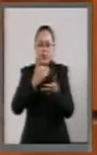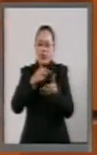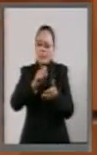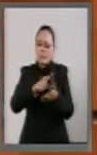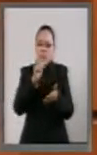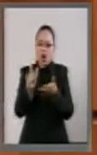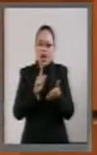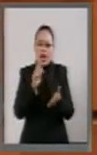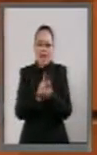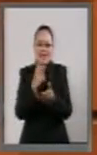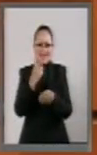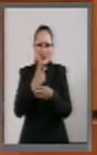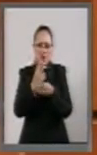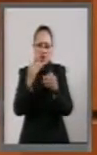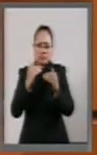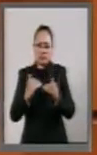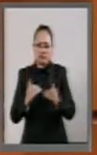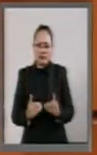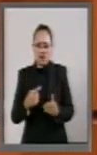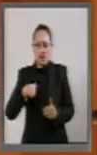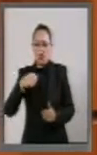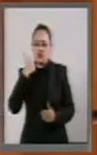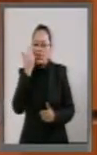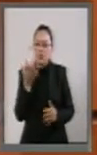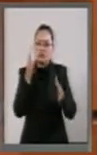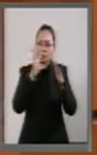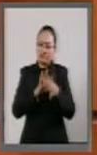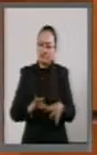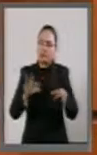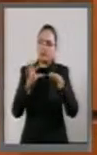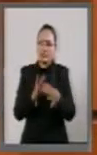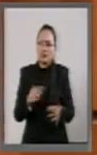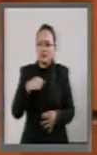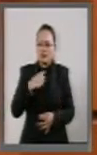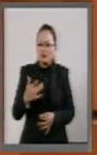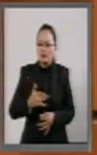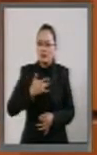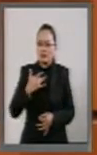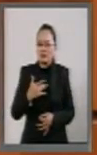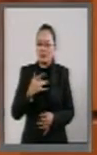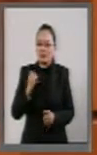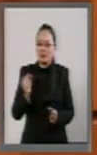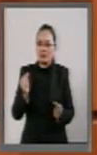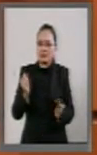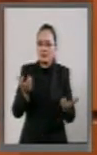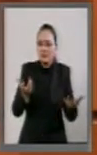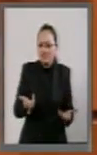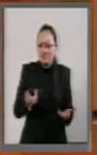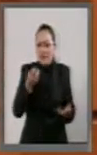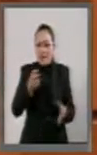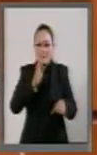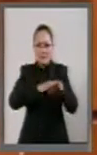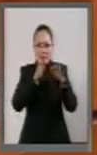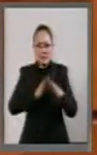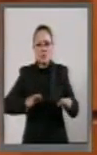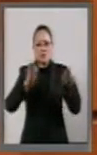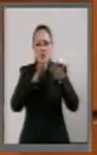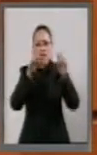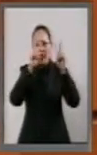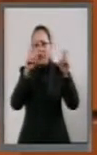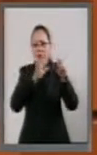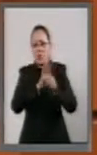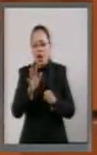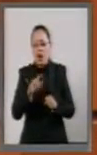secundarias donde quisiera destacar que me parece que una de las cosas más importantes fue lo que